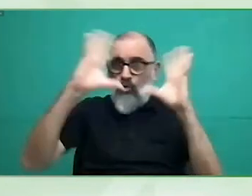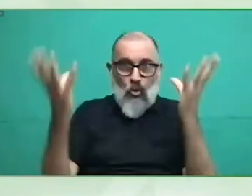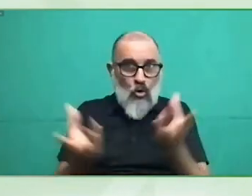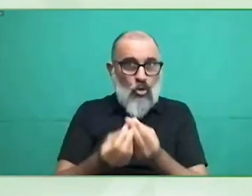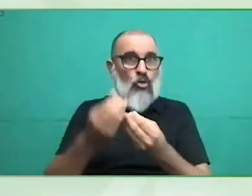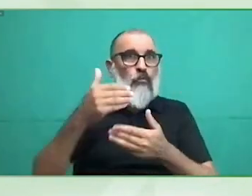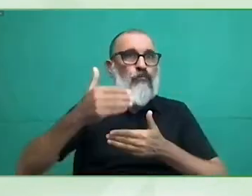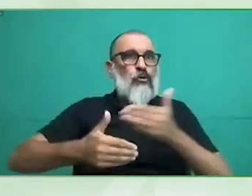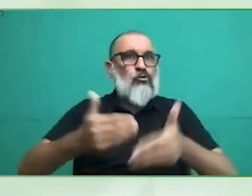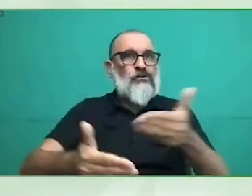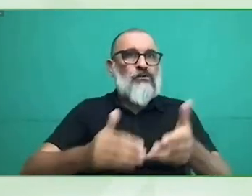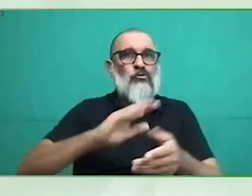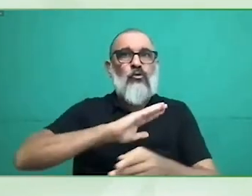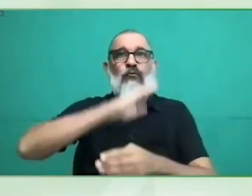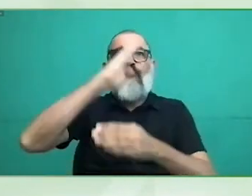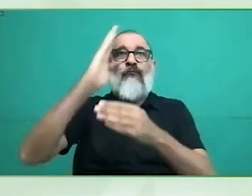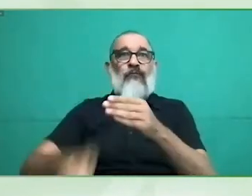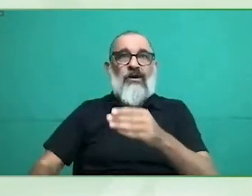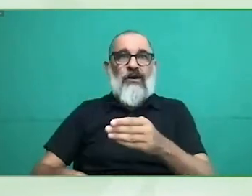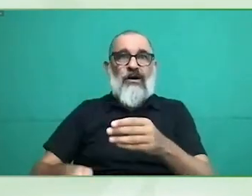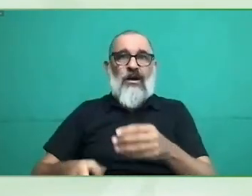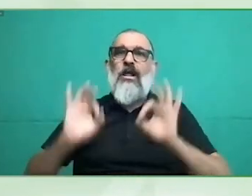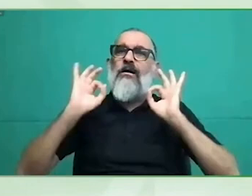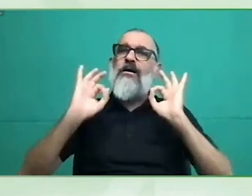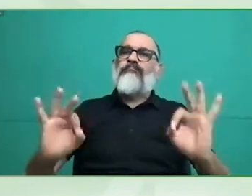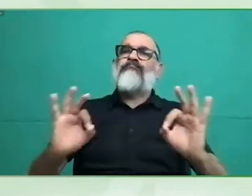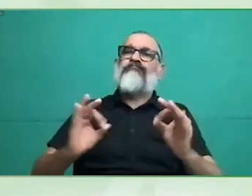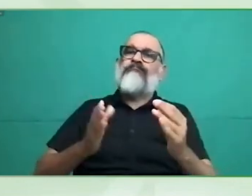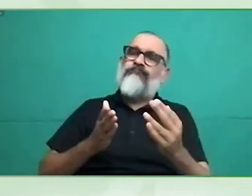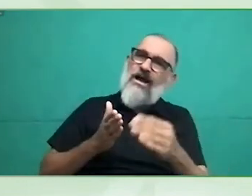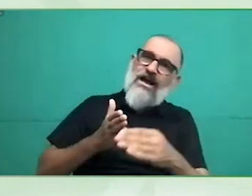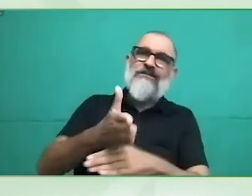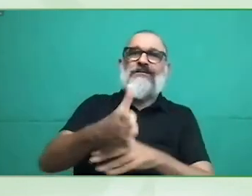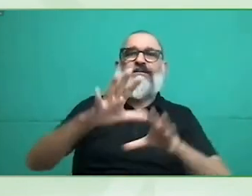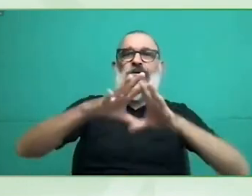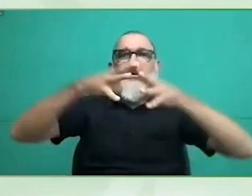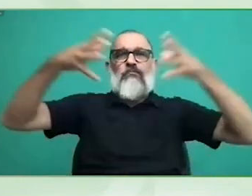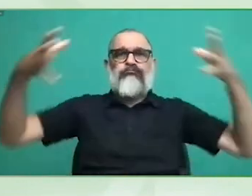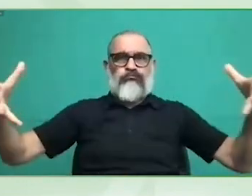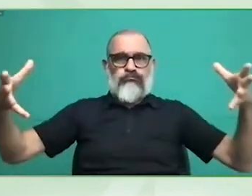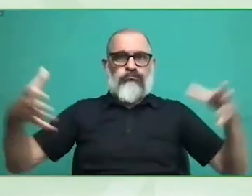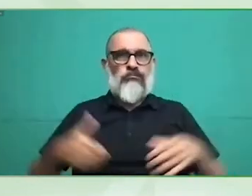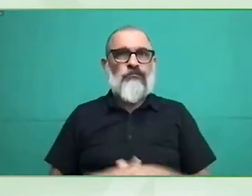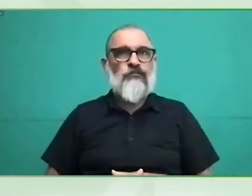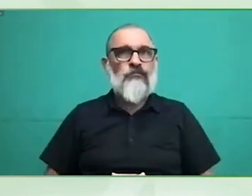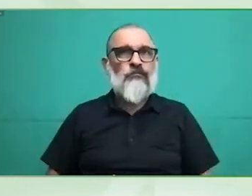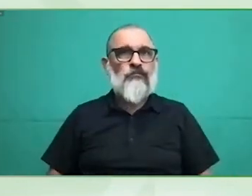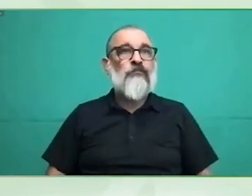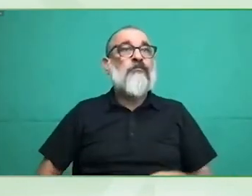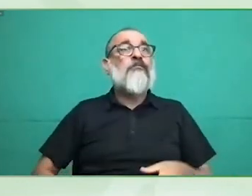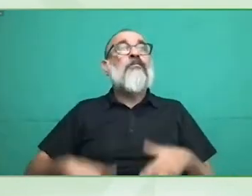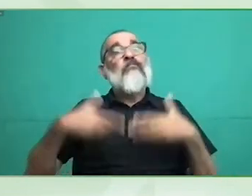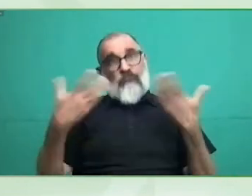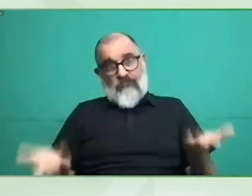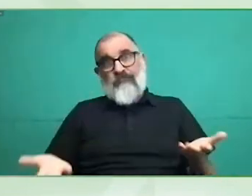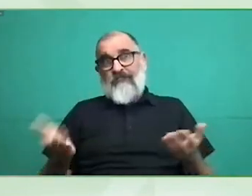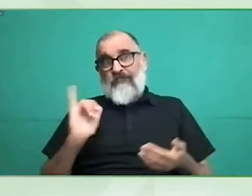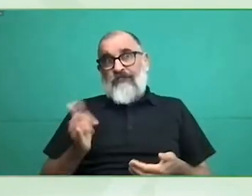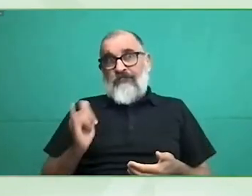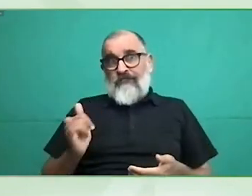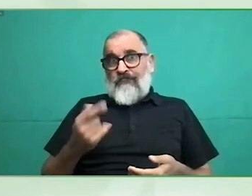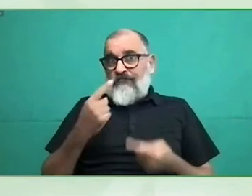toda la accesibilidad de todo el proceso me vais a permitir que haga una